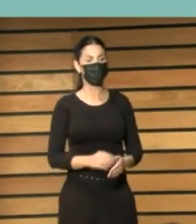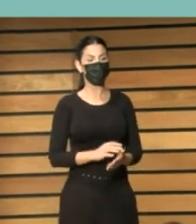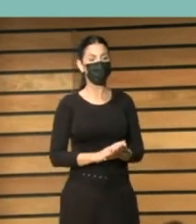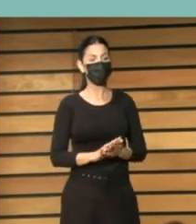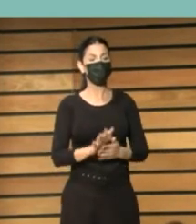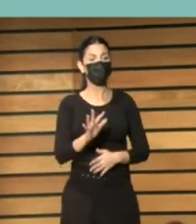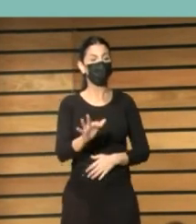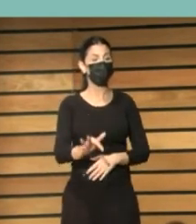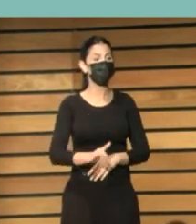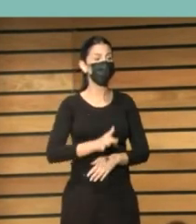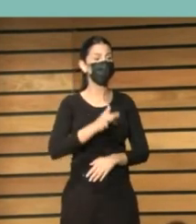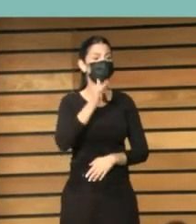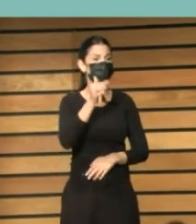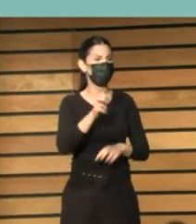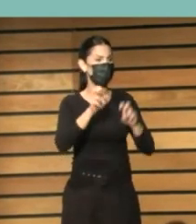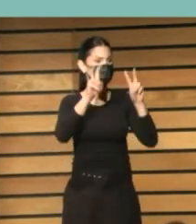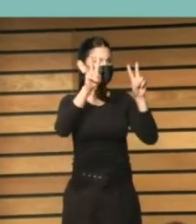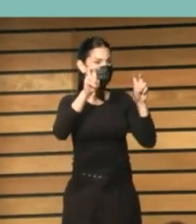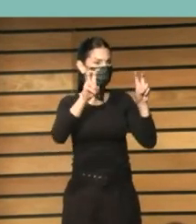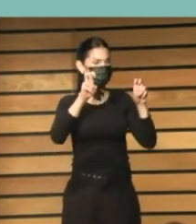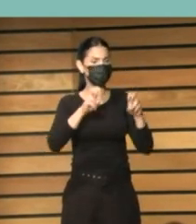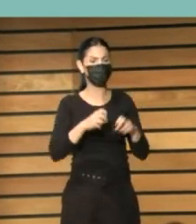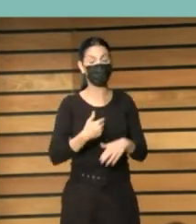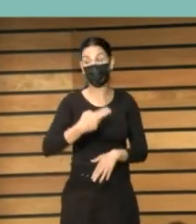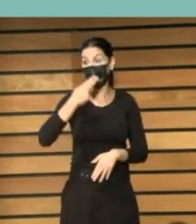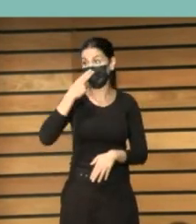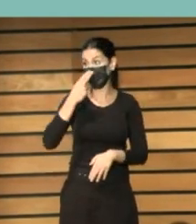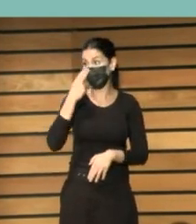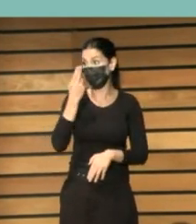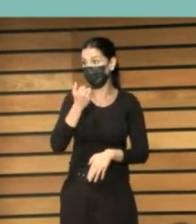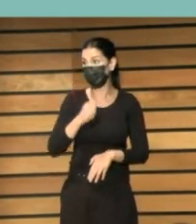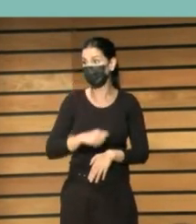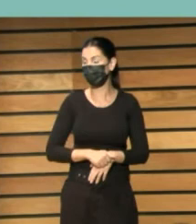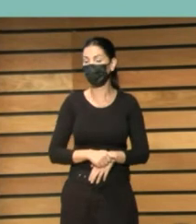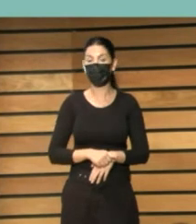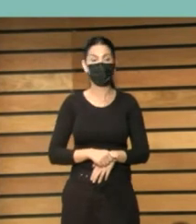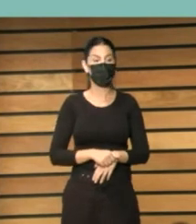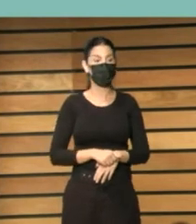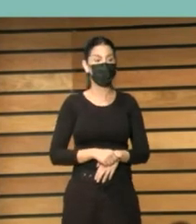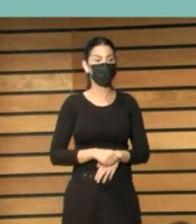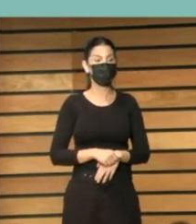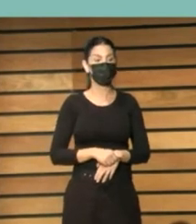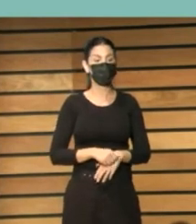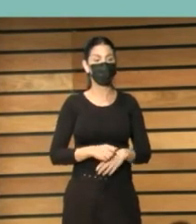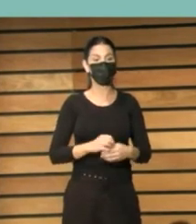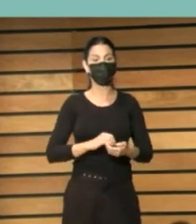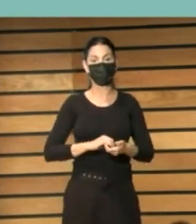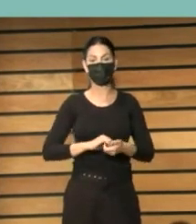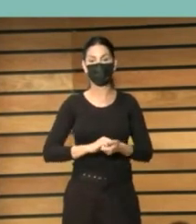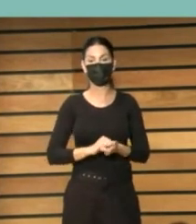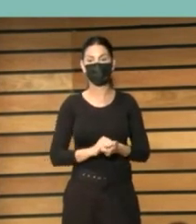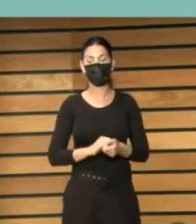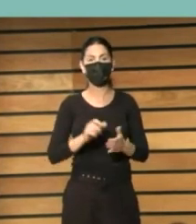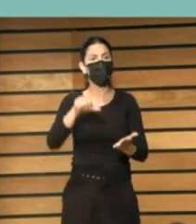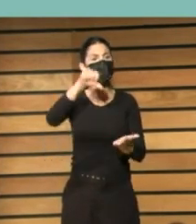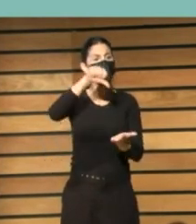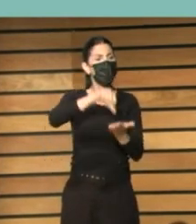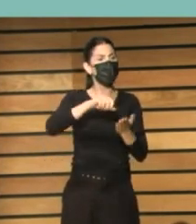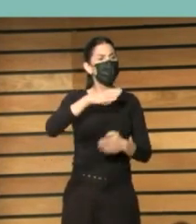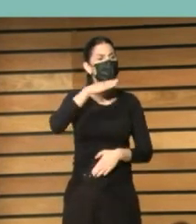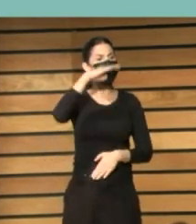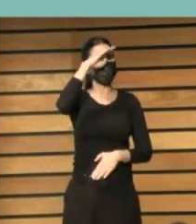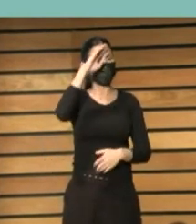además de estos instrumentos y la qué curioso Juan Cruz ponía en valor cómo una ciudad como Medellín